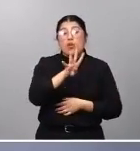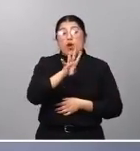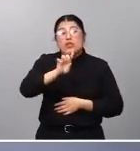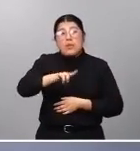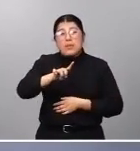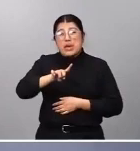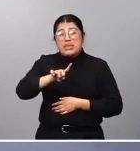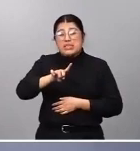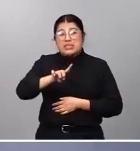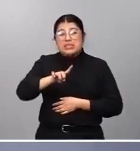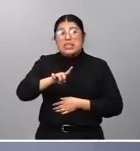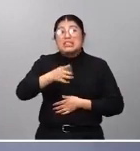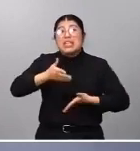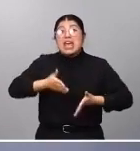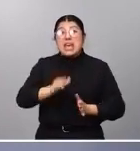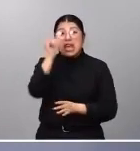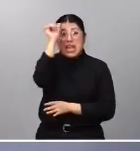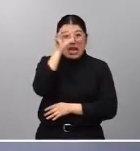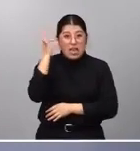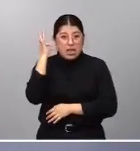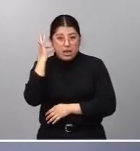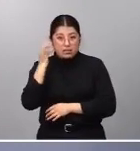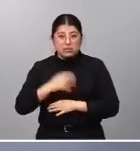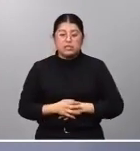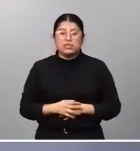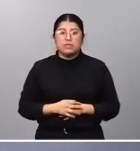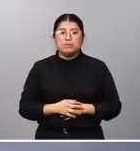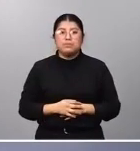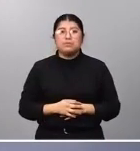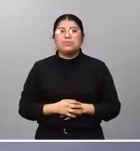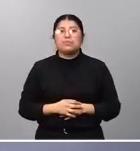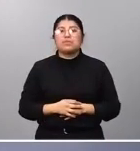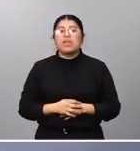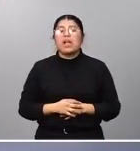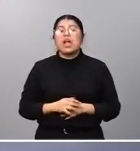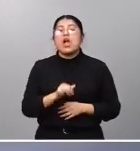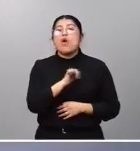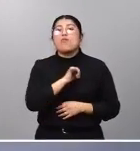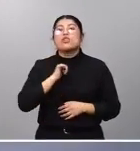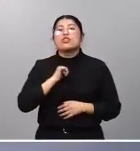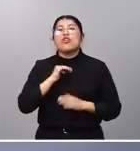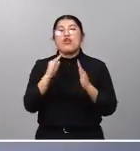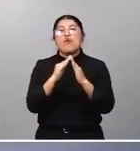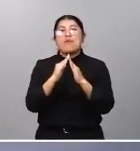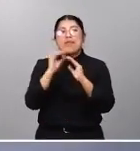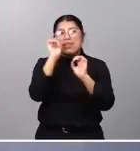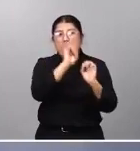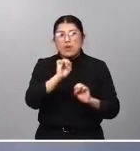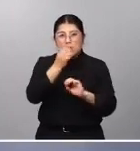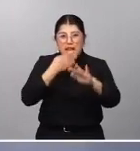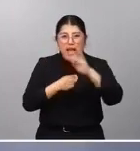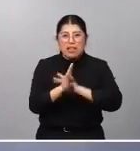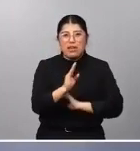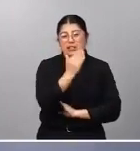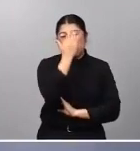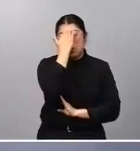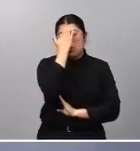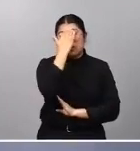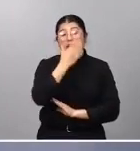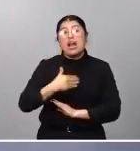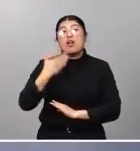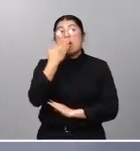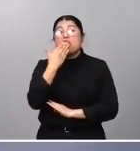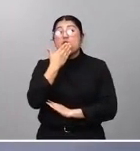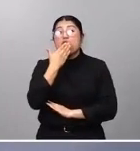de vida de los hijos o las hijas, de acceso prioritario a vivienda protegida, alquiler social, becas y ayudas, acceso a centros